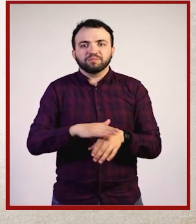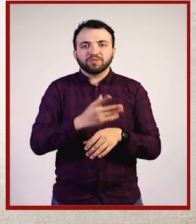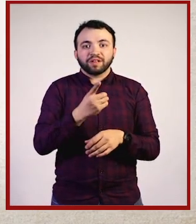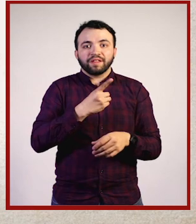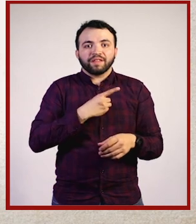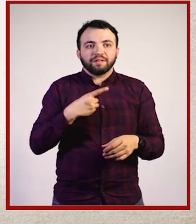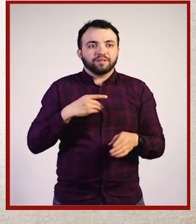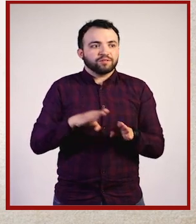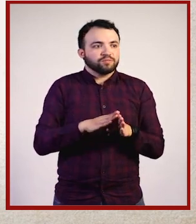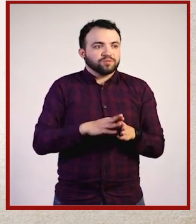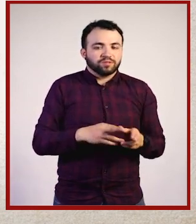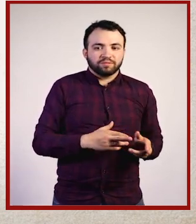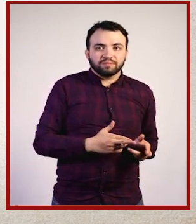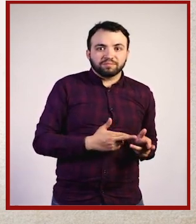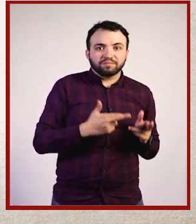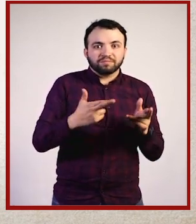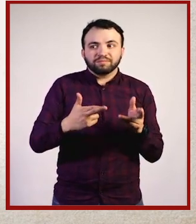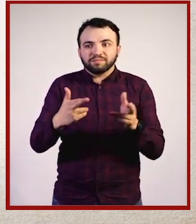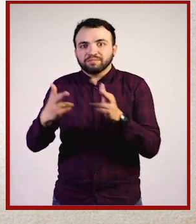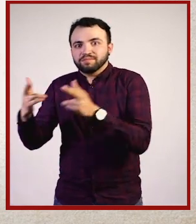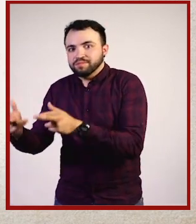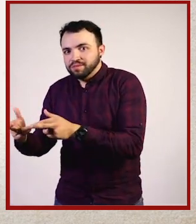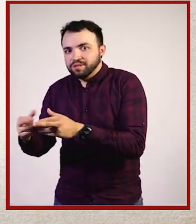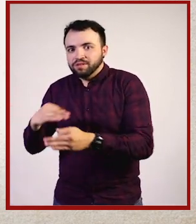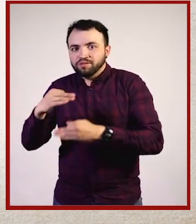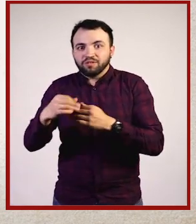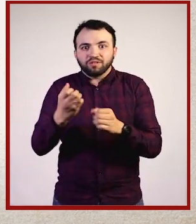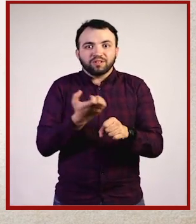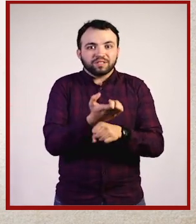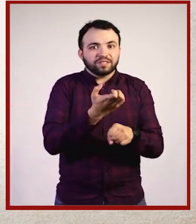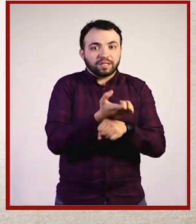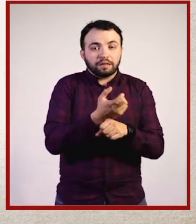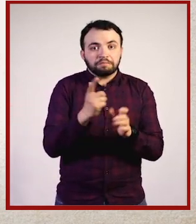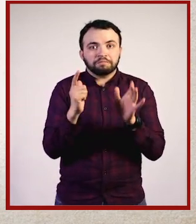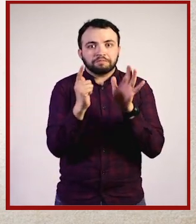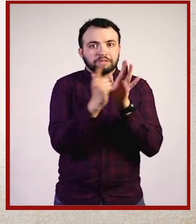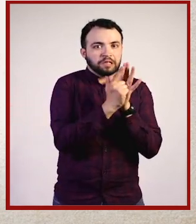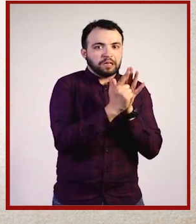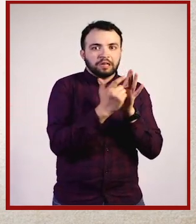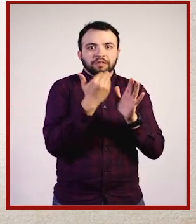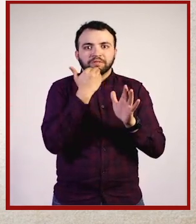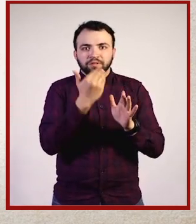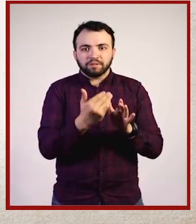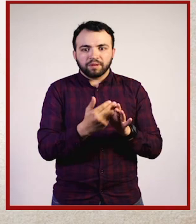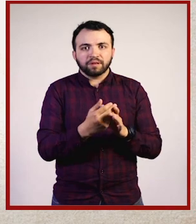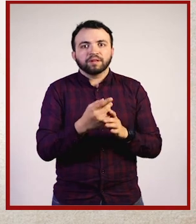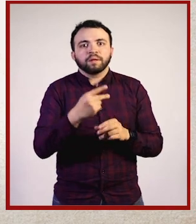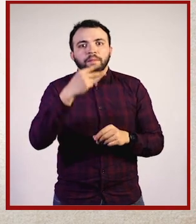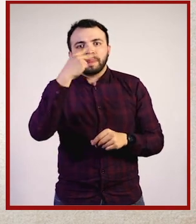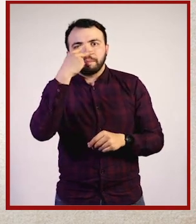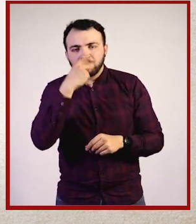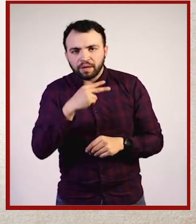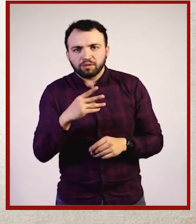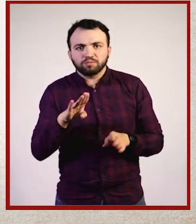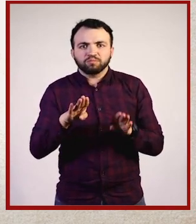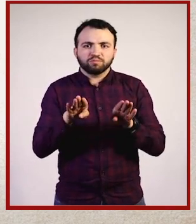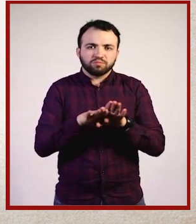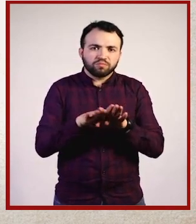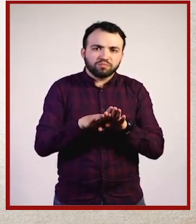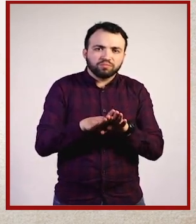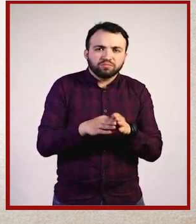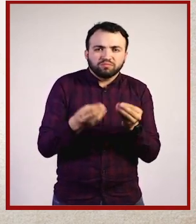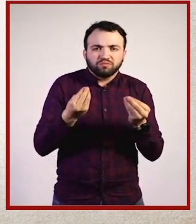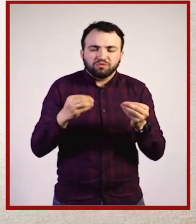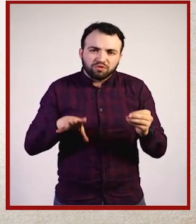o por lo menos copiarse y adecuarse en los demás estados. Y también México ha hecho un gran esfuerzo en cuanto a una